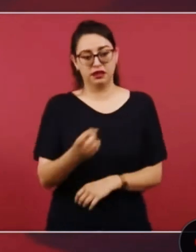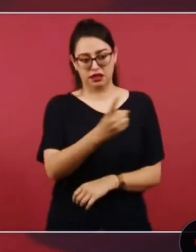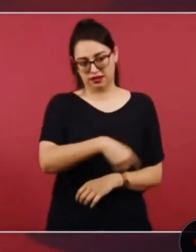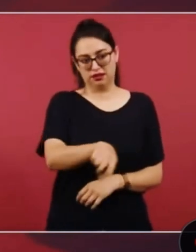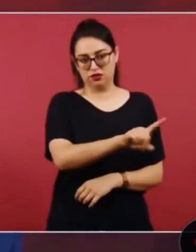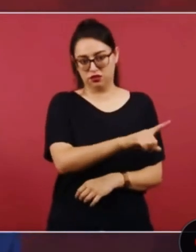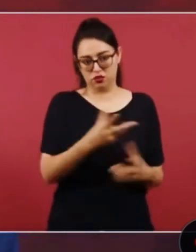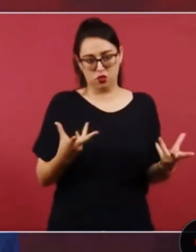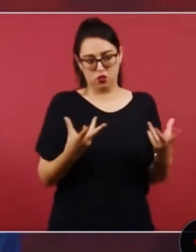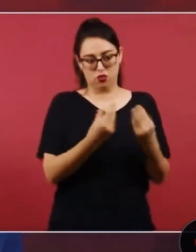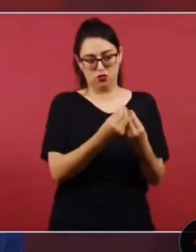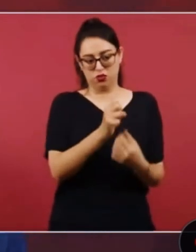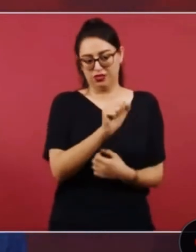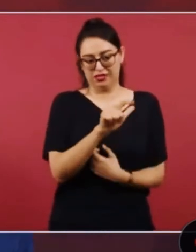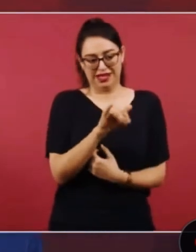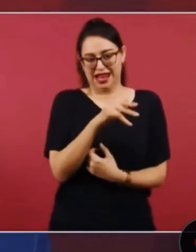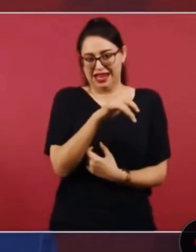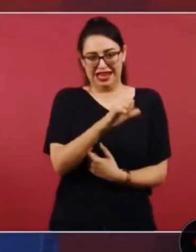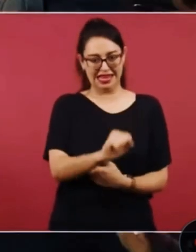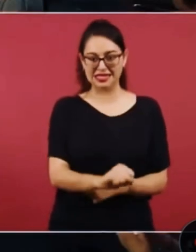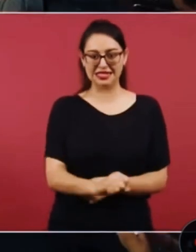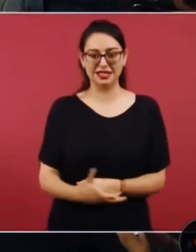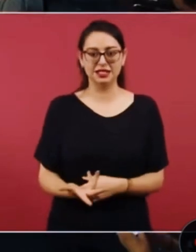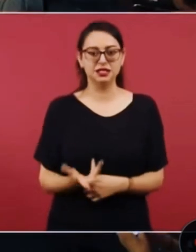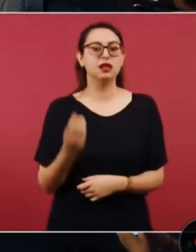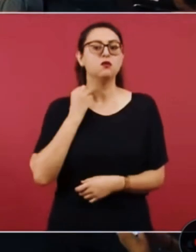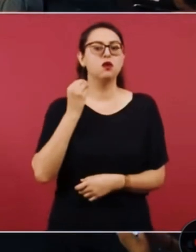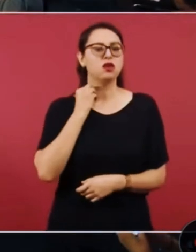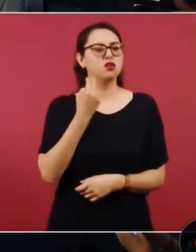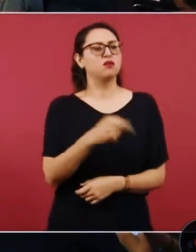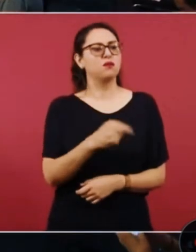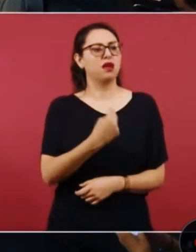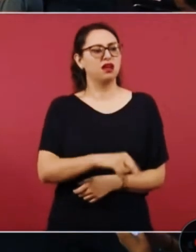¿cómo se llama el abogado que fue procurador?